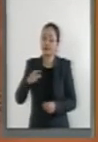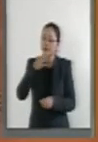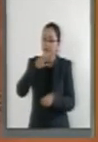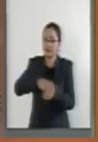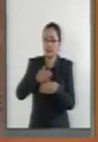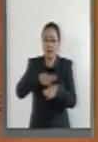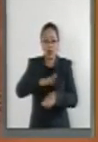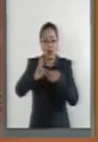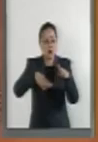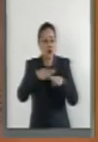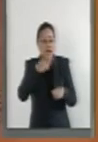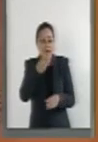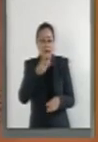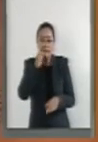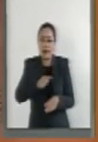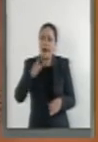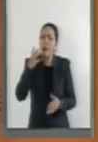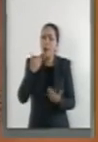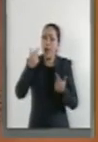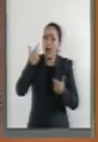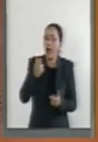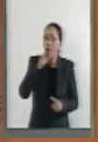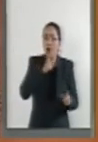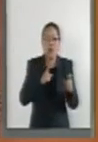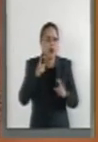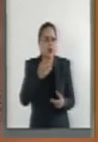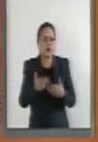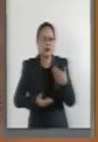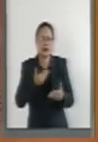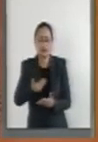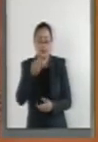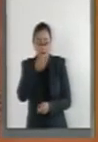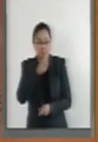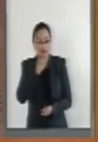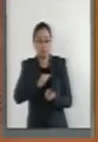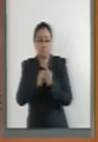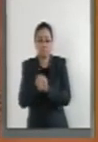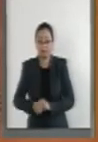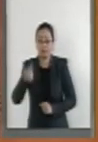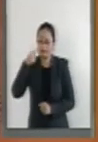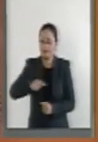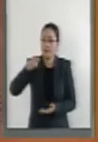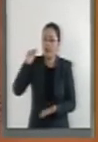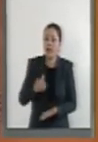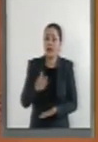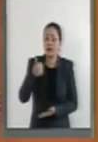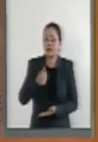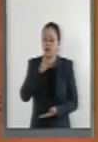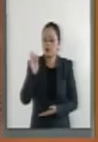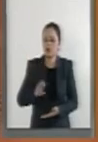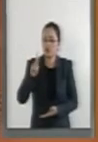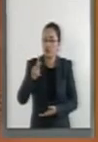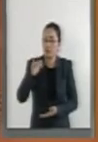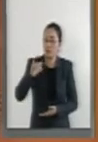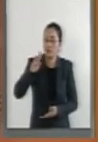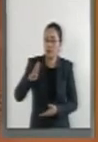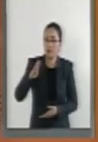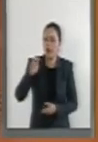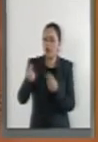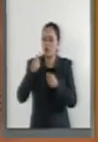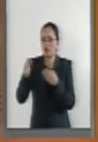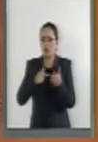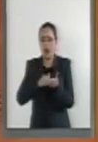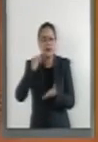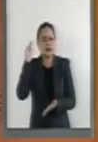exacerbada por el cambio climático podrá conllevar a la reducción hasta del 6% del Producto Interno Bruto en algunas